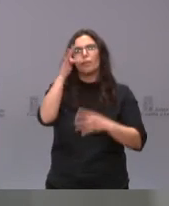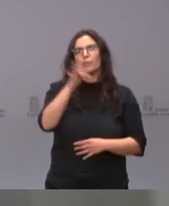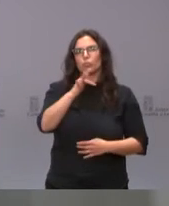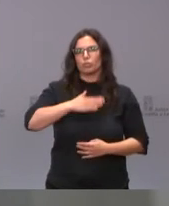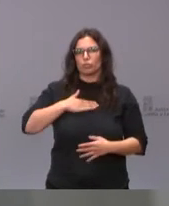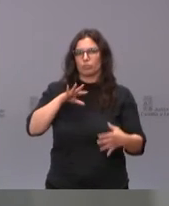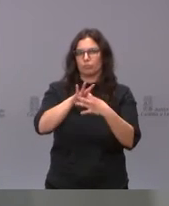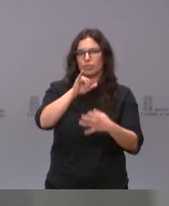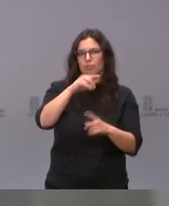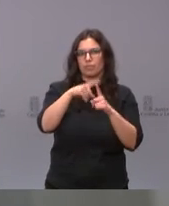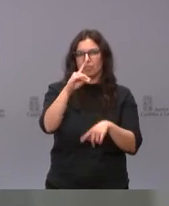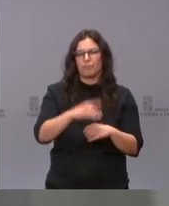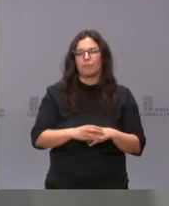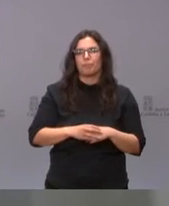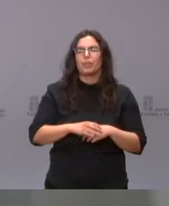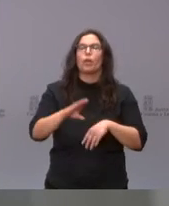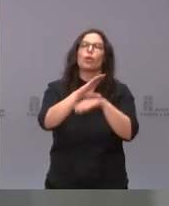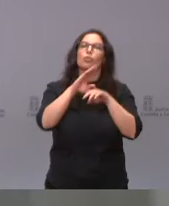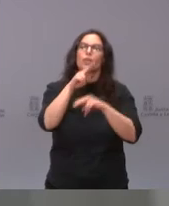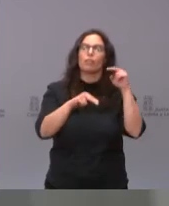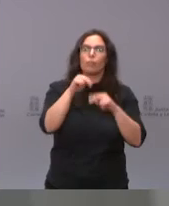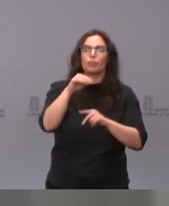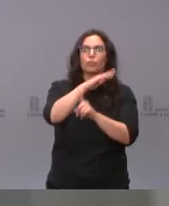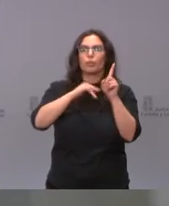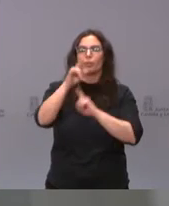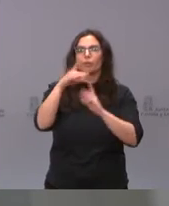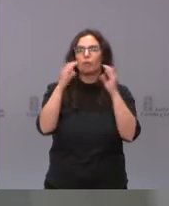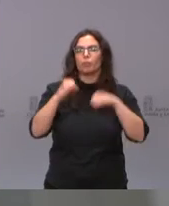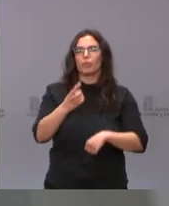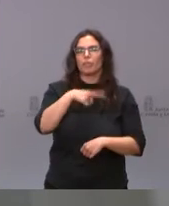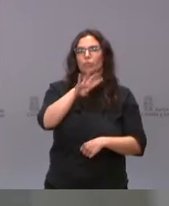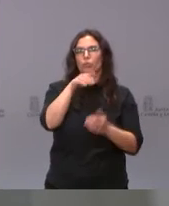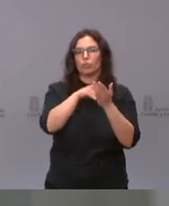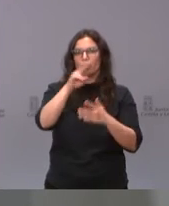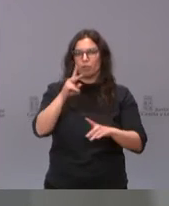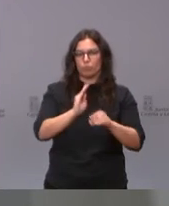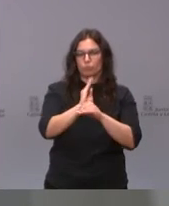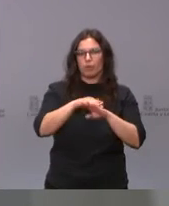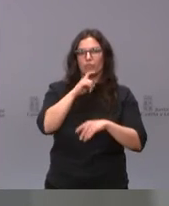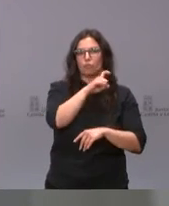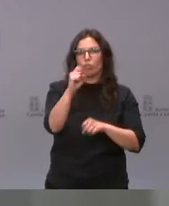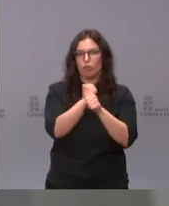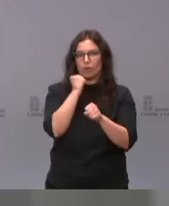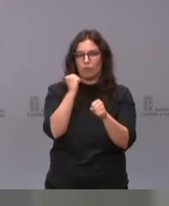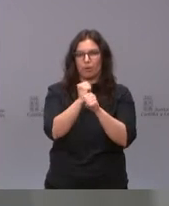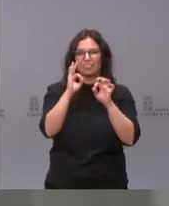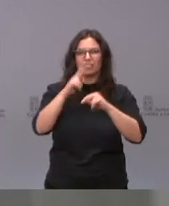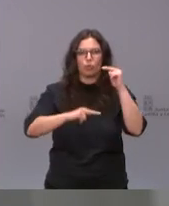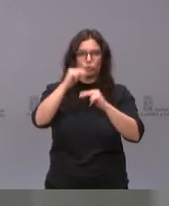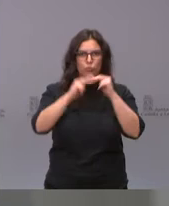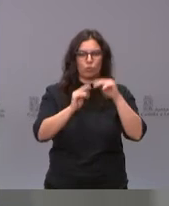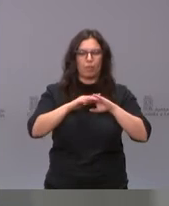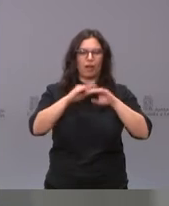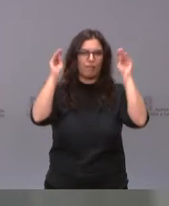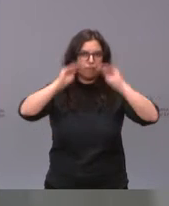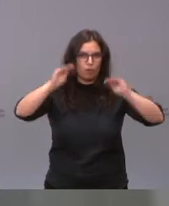La Consejería de Fomento y de Medio Ambiente aprueba también una subvención de 104.000 euros a la Fundación Laboral de la Construcción para Actividades de